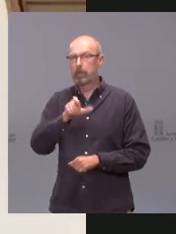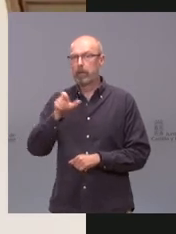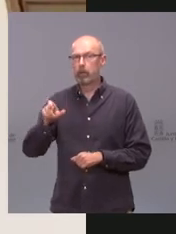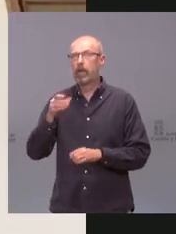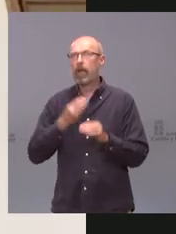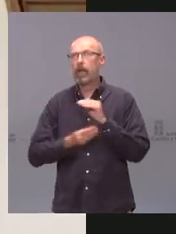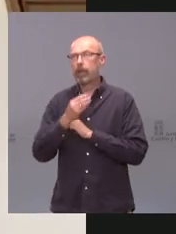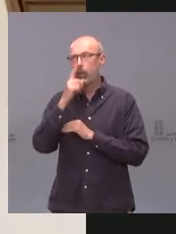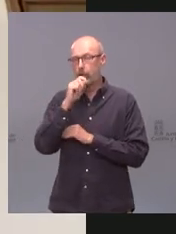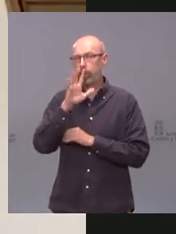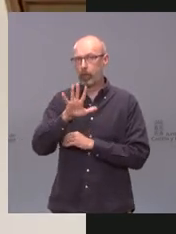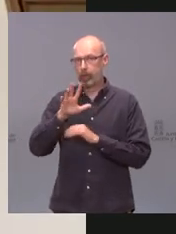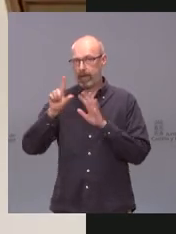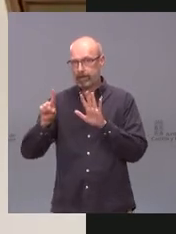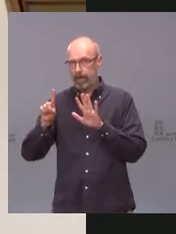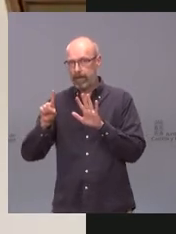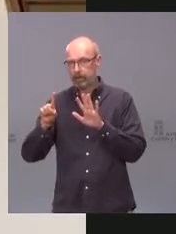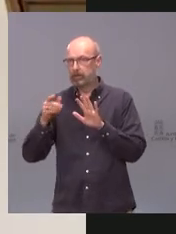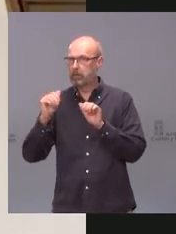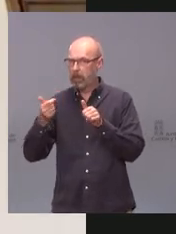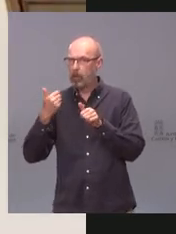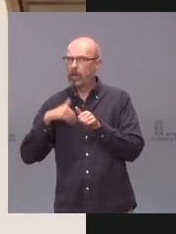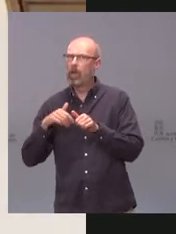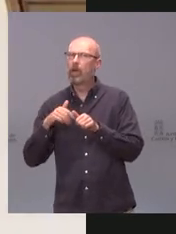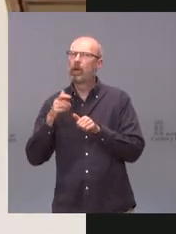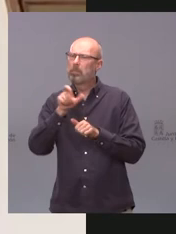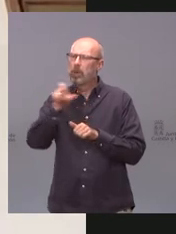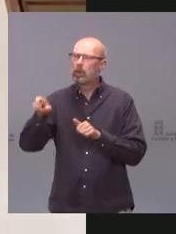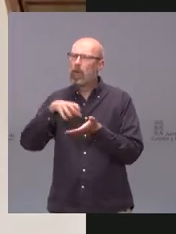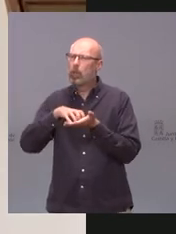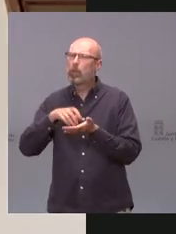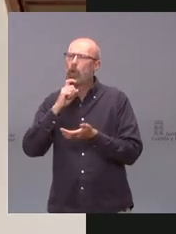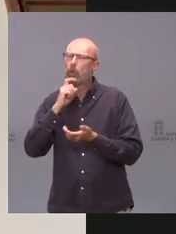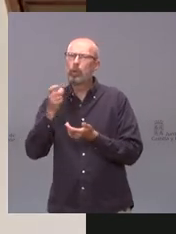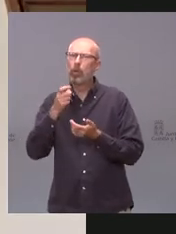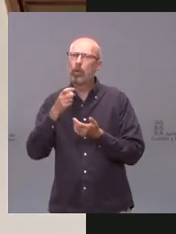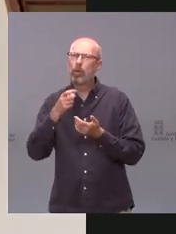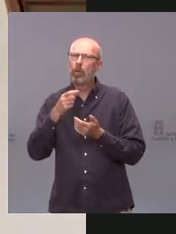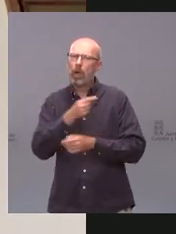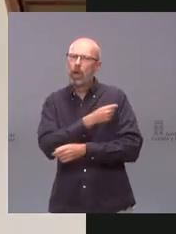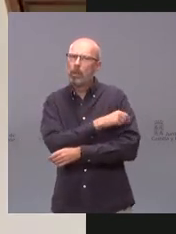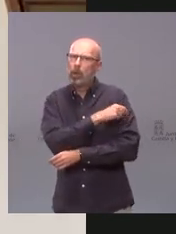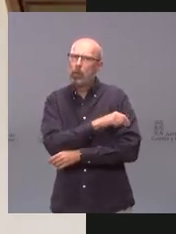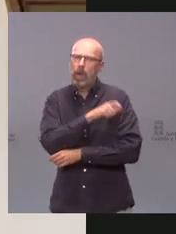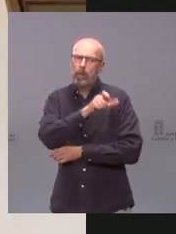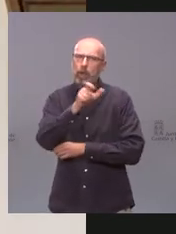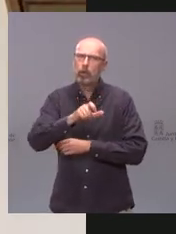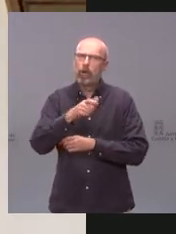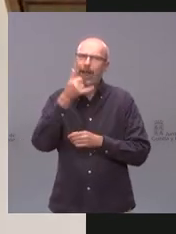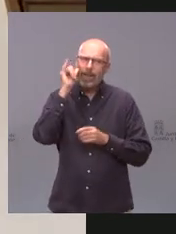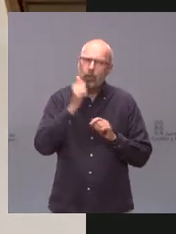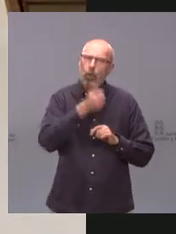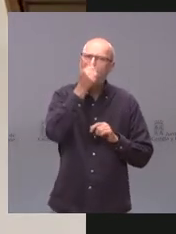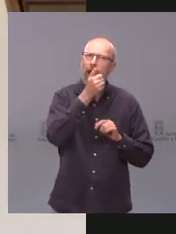en el 56, hay quien se pregunta cómo es posible que todavía no se haya podido avanzar más en la población de mayor riesgo, que serían